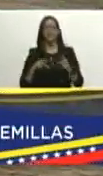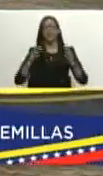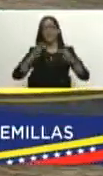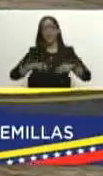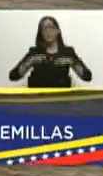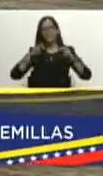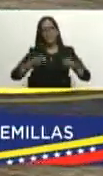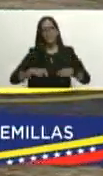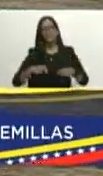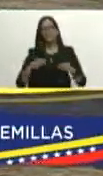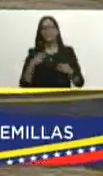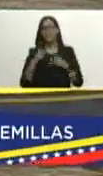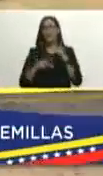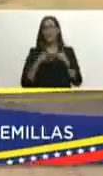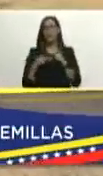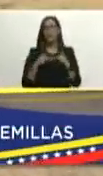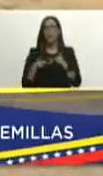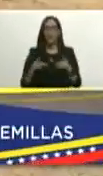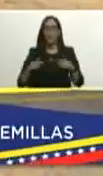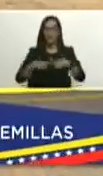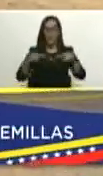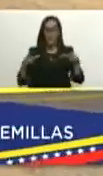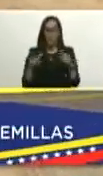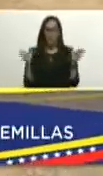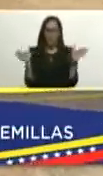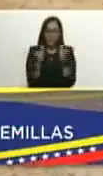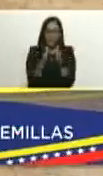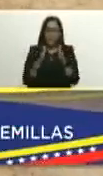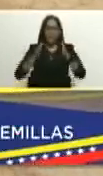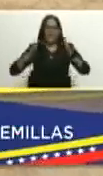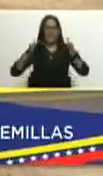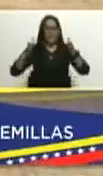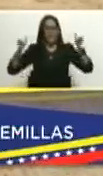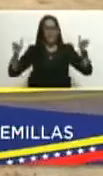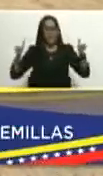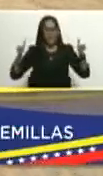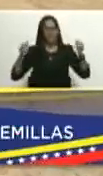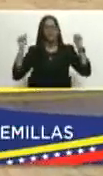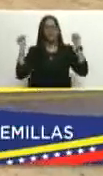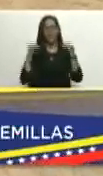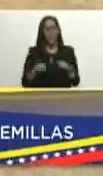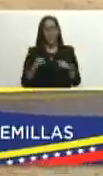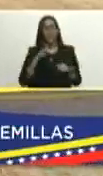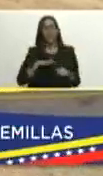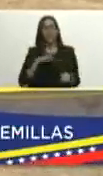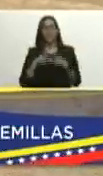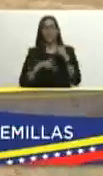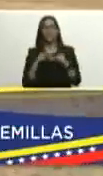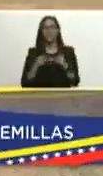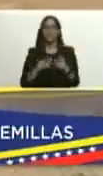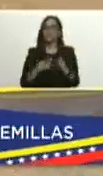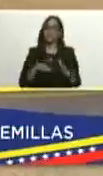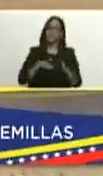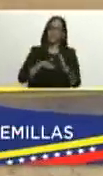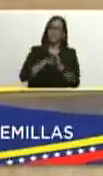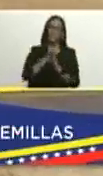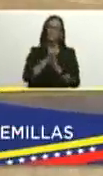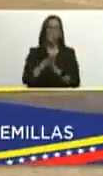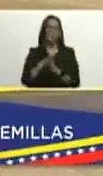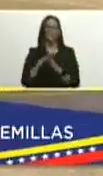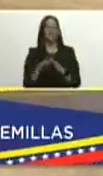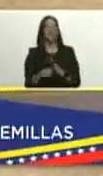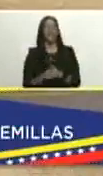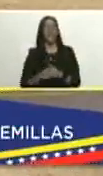de los productores conuqueros de los medianos productores y de los grandes productores hoy estamos elevando sustancialmente la